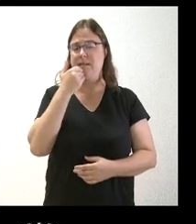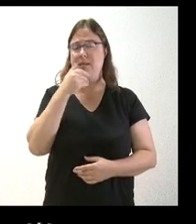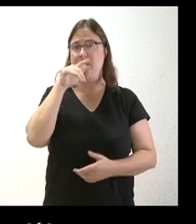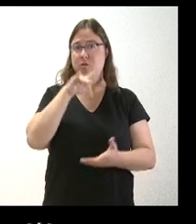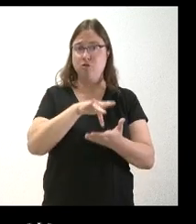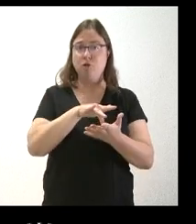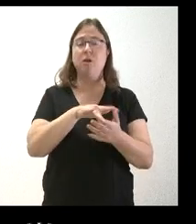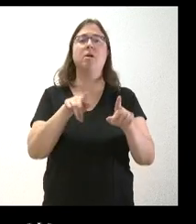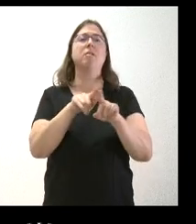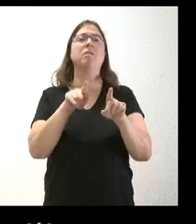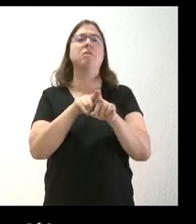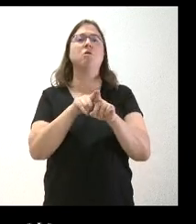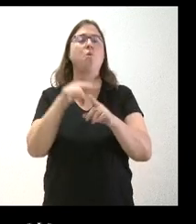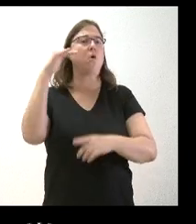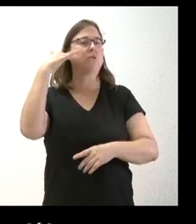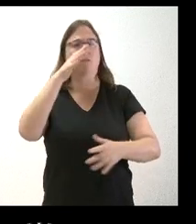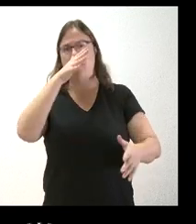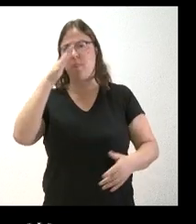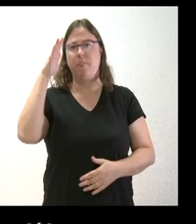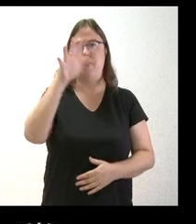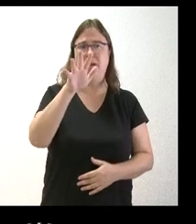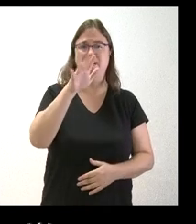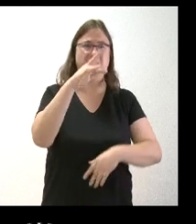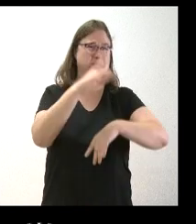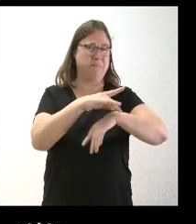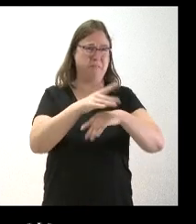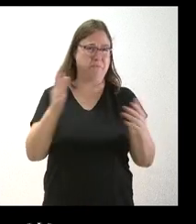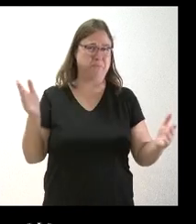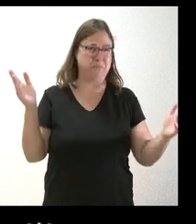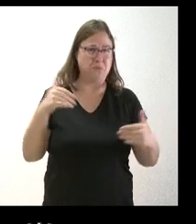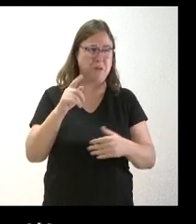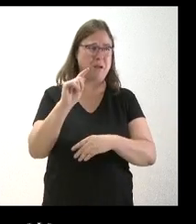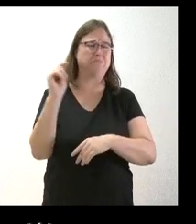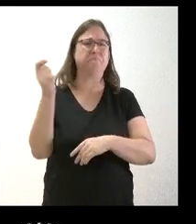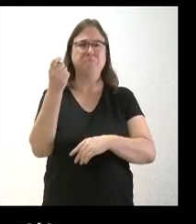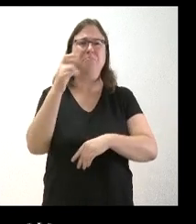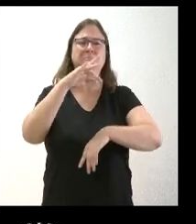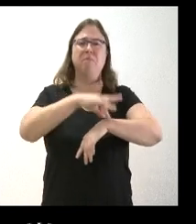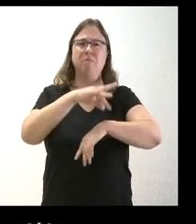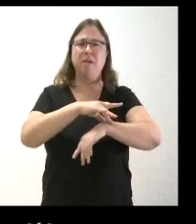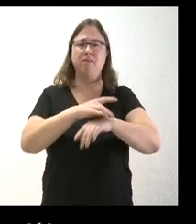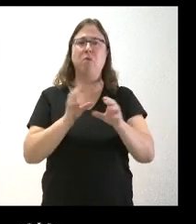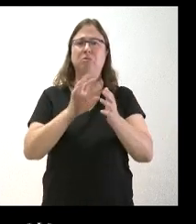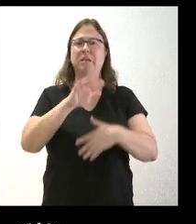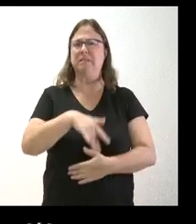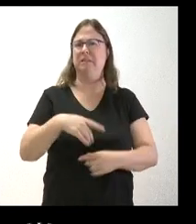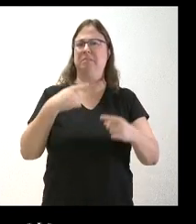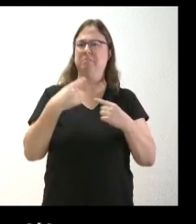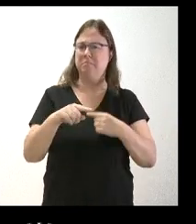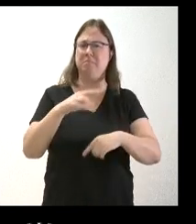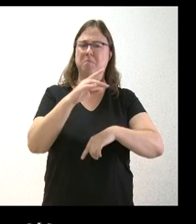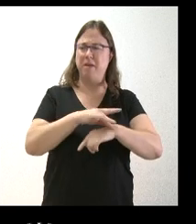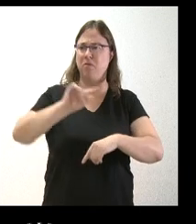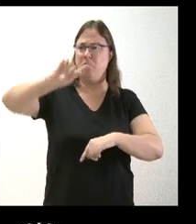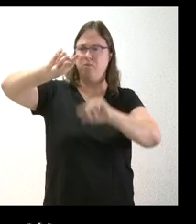Soria se denunciaba que no tenían médico, que no había posibilidad de conseguir un médico, que la Junta de Castellana había estado mandando médicos de otras